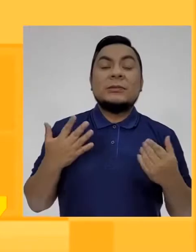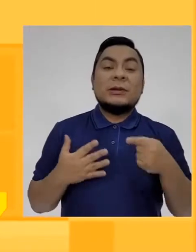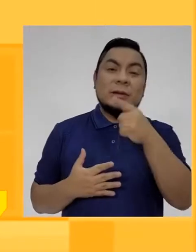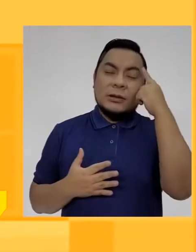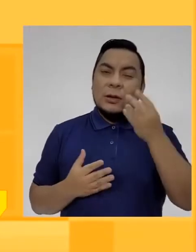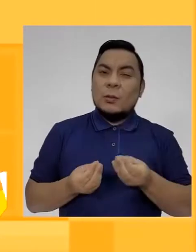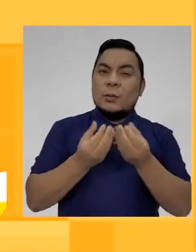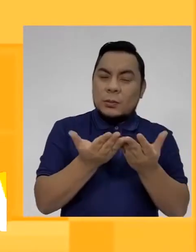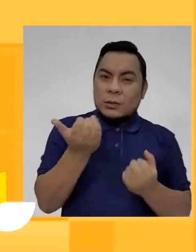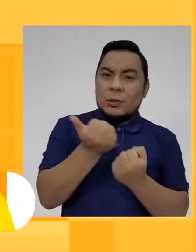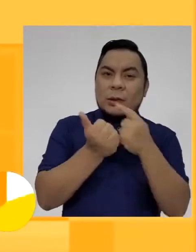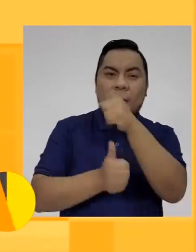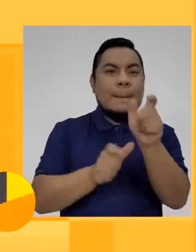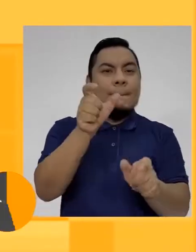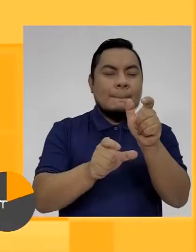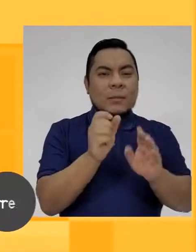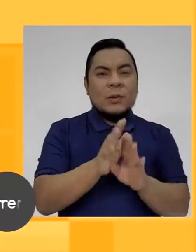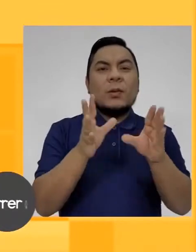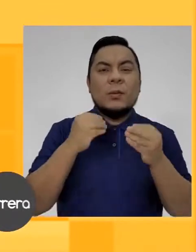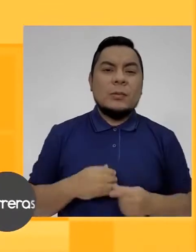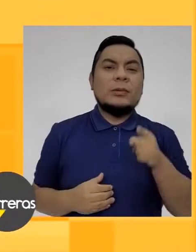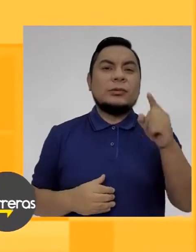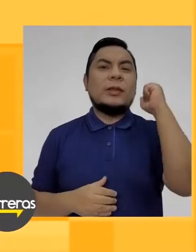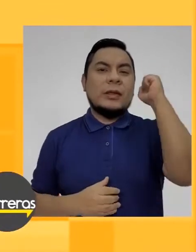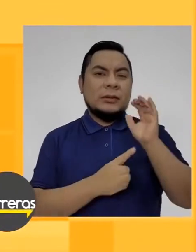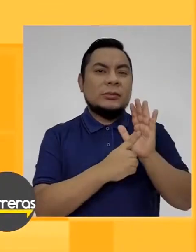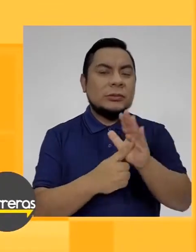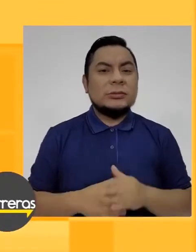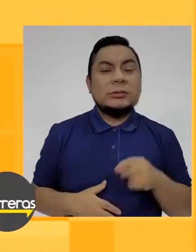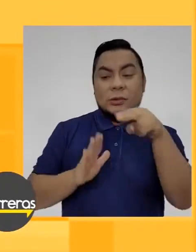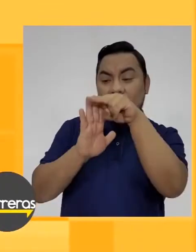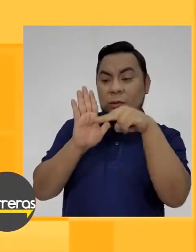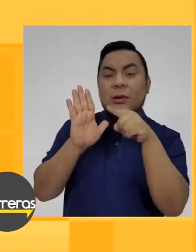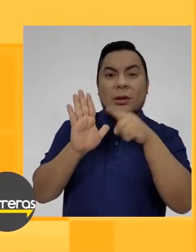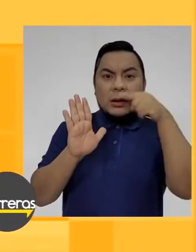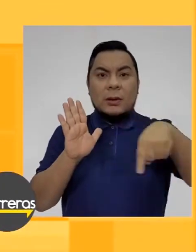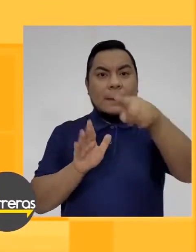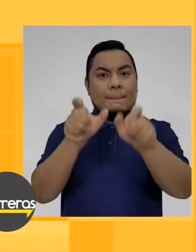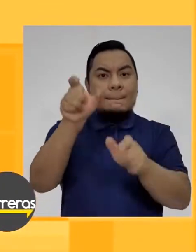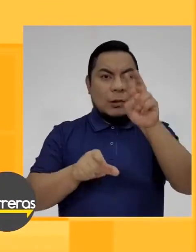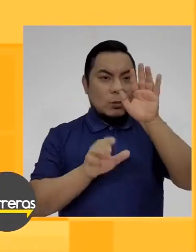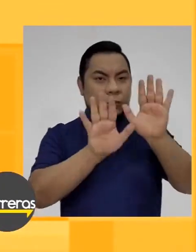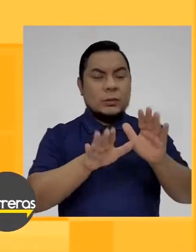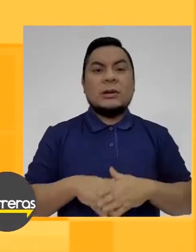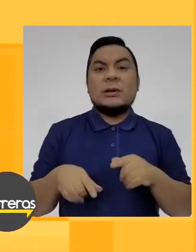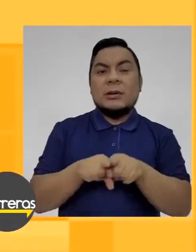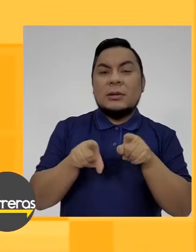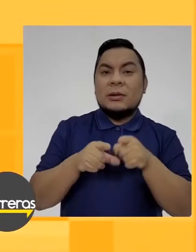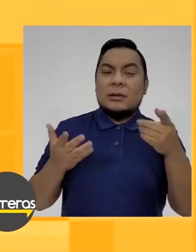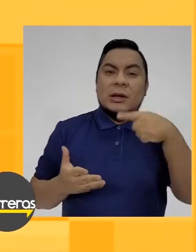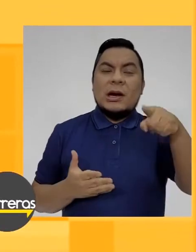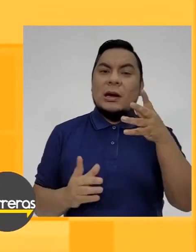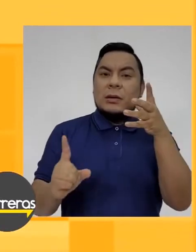Capacitar y fortalecer en los ciudadanos. Lo que es su derecho. Las normas son hechas para los ciudadanos.